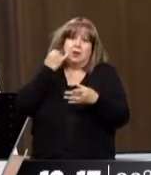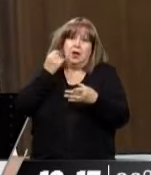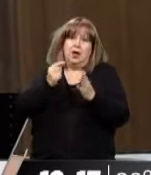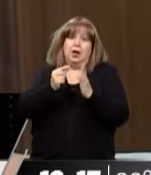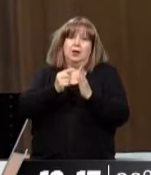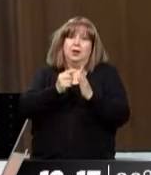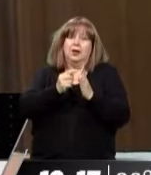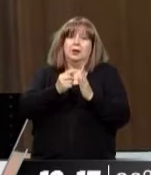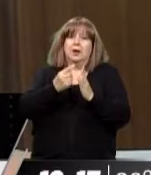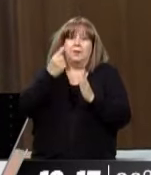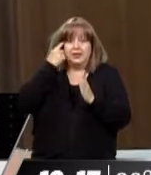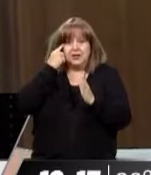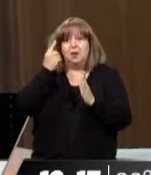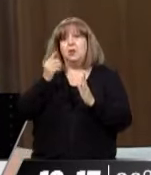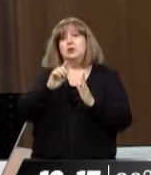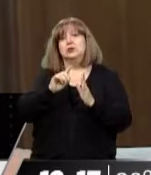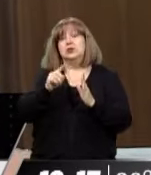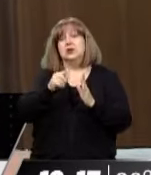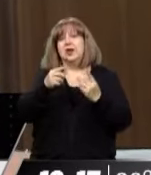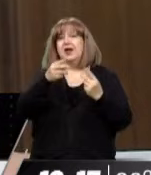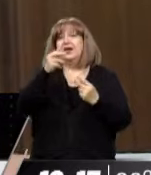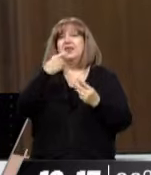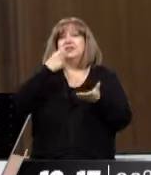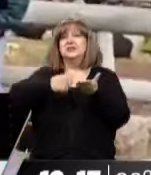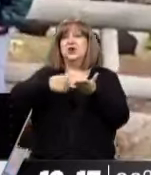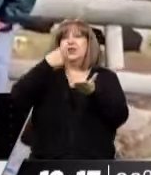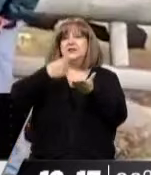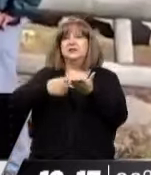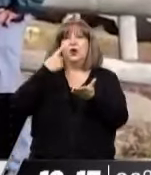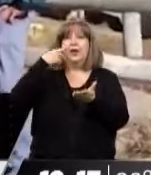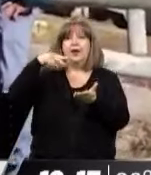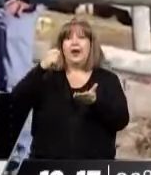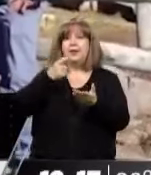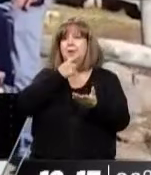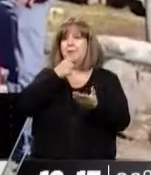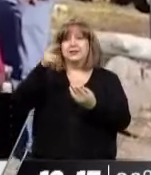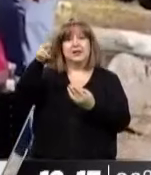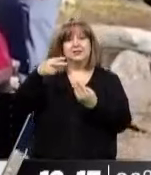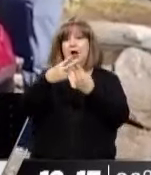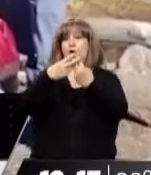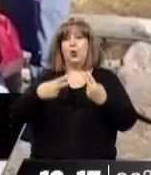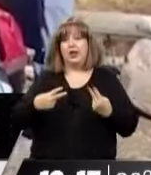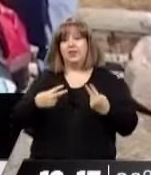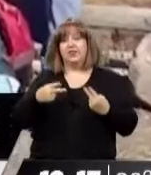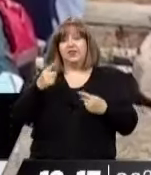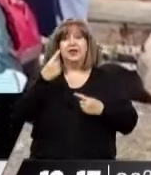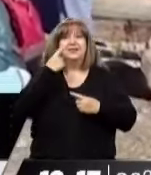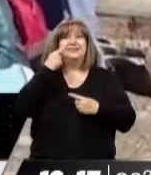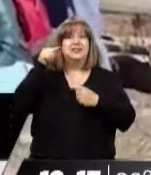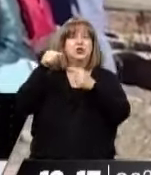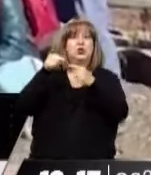cosas. Acá hay una manifiesta nulidad de estas decisiones del INAI. Estas decisiones se tratan de un instituto,